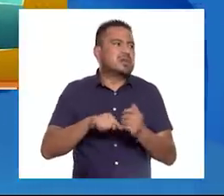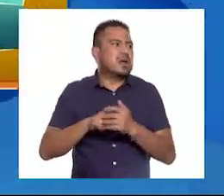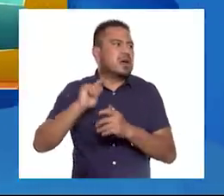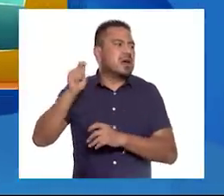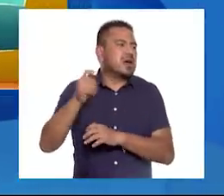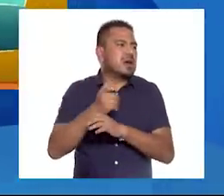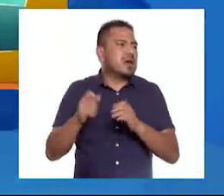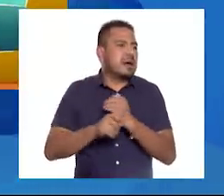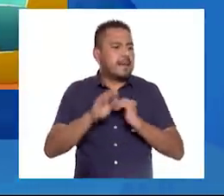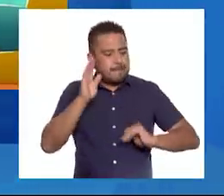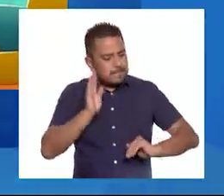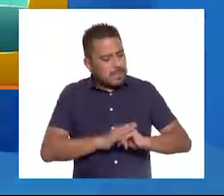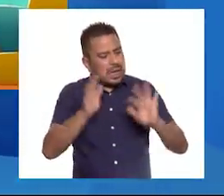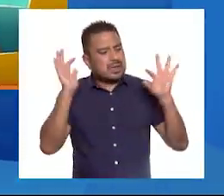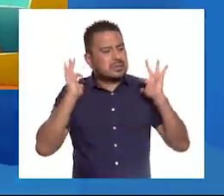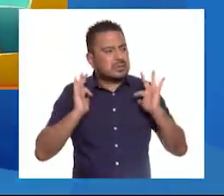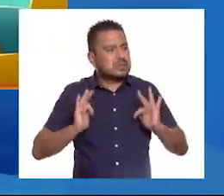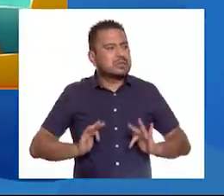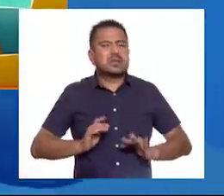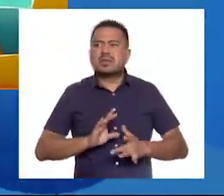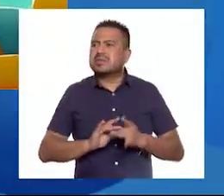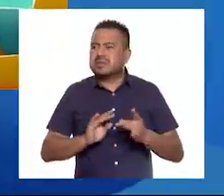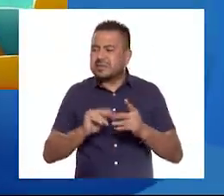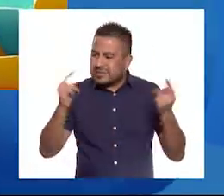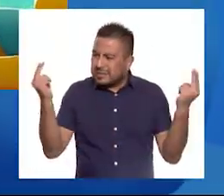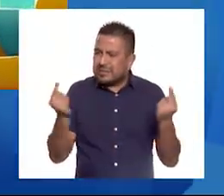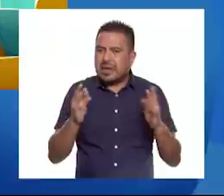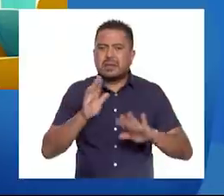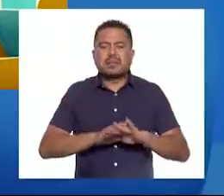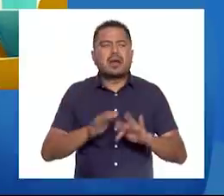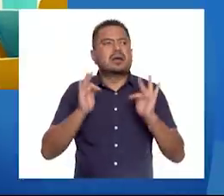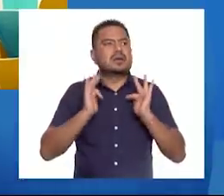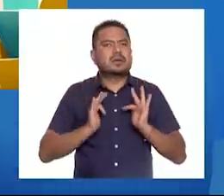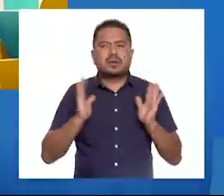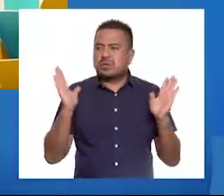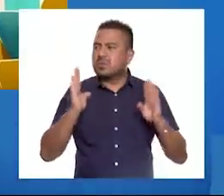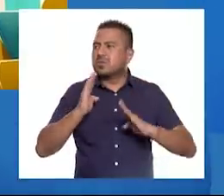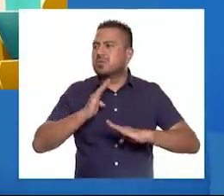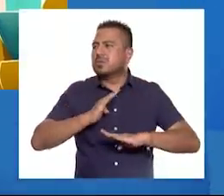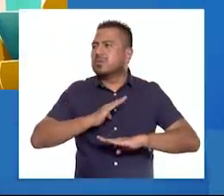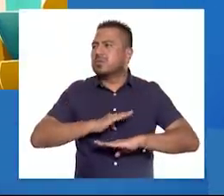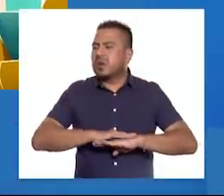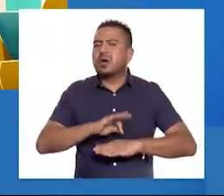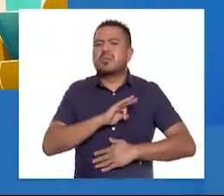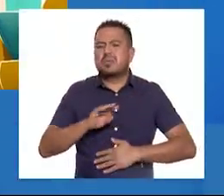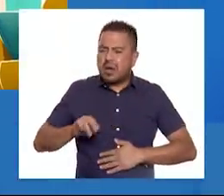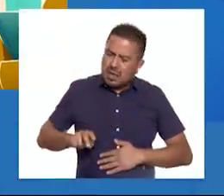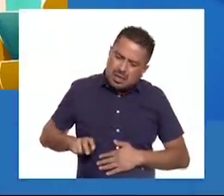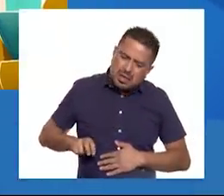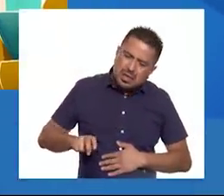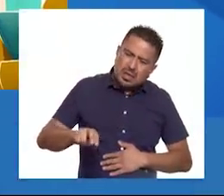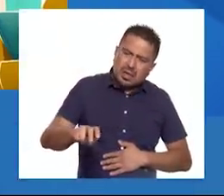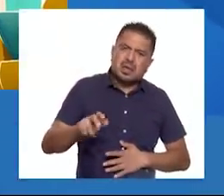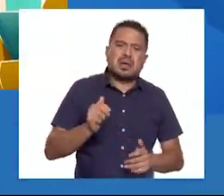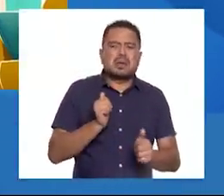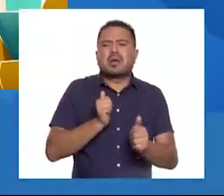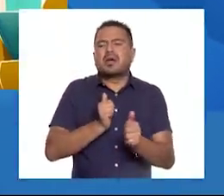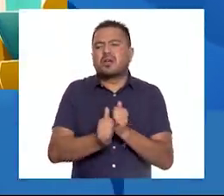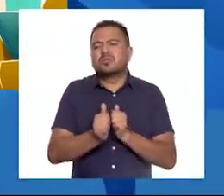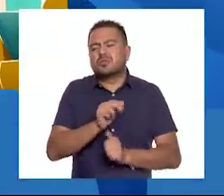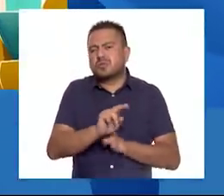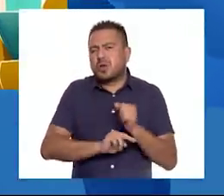pero de forma tranquila, diciendo que necesitas tranquilizarte y puedes caminar o trotar